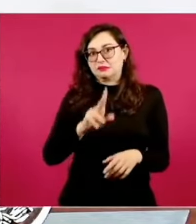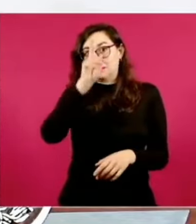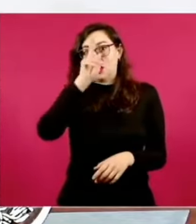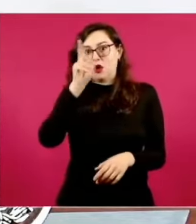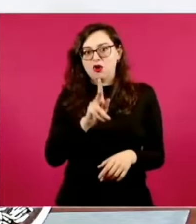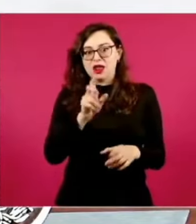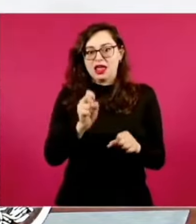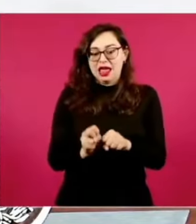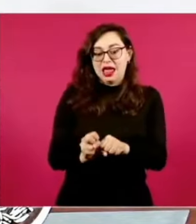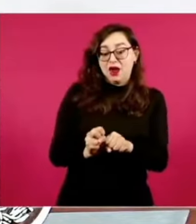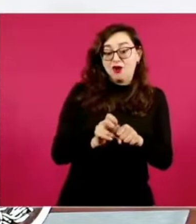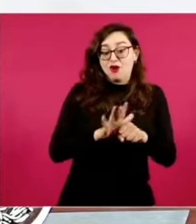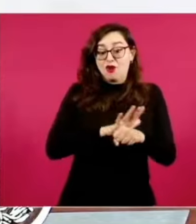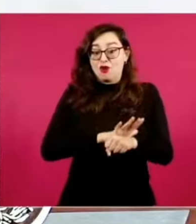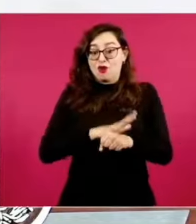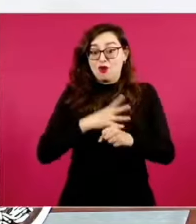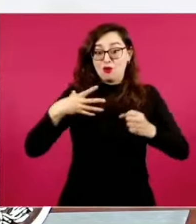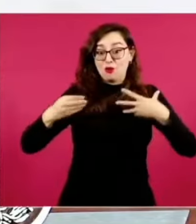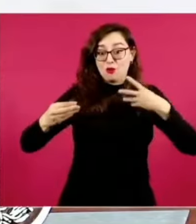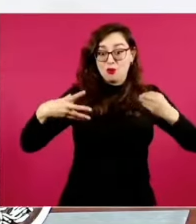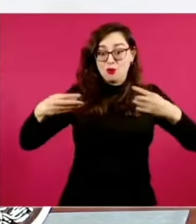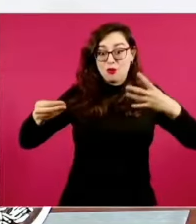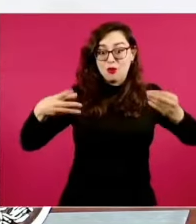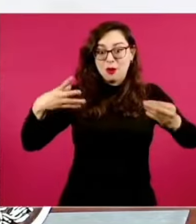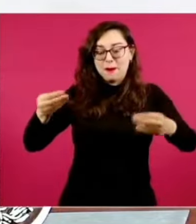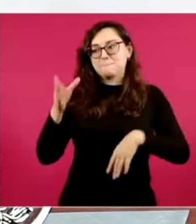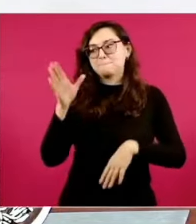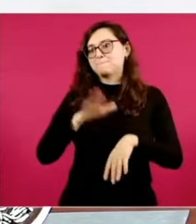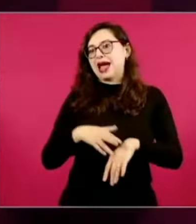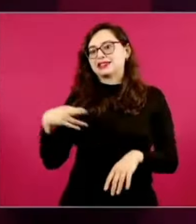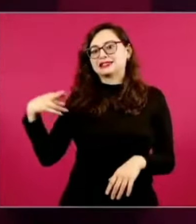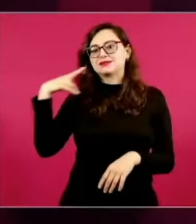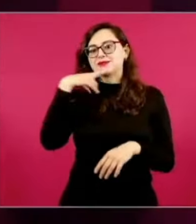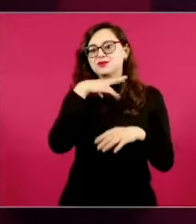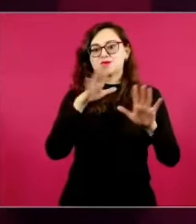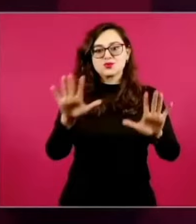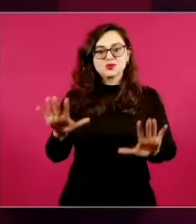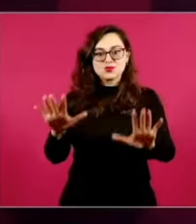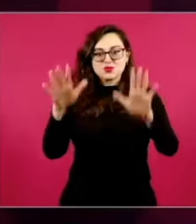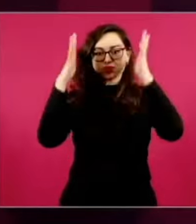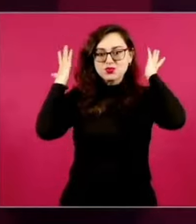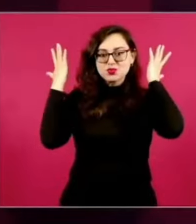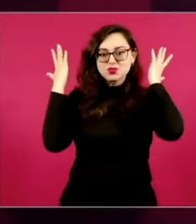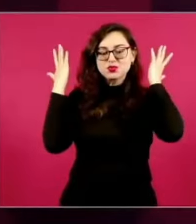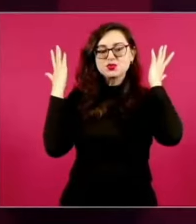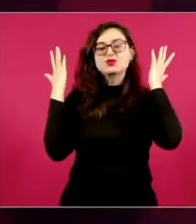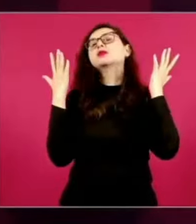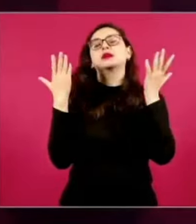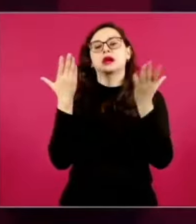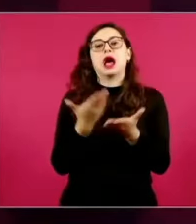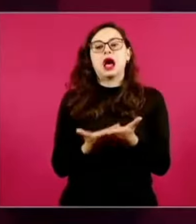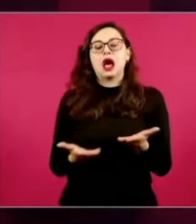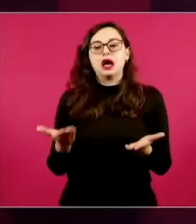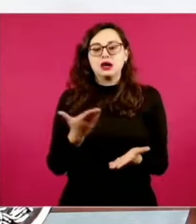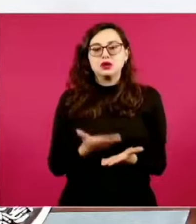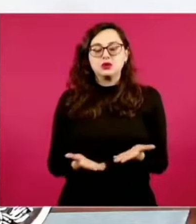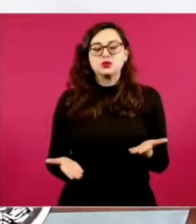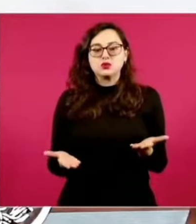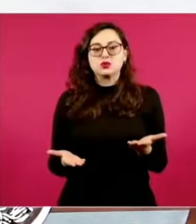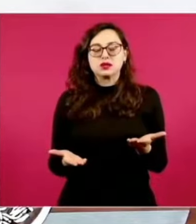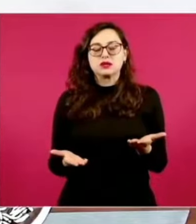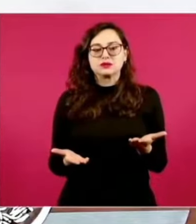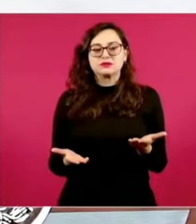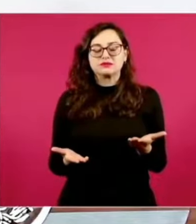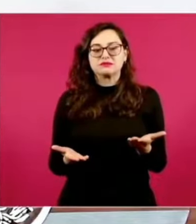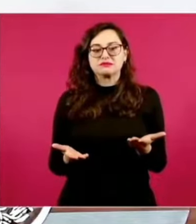se convirtió en ese factor acelerador, ¿no?, de ese momento que hoy nos trajo y nos